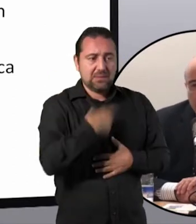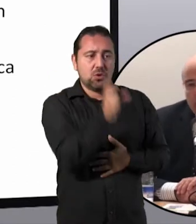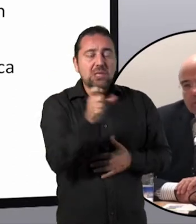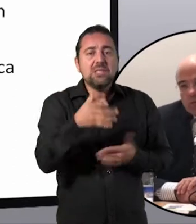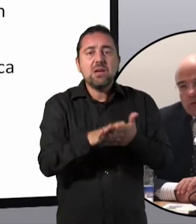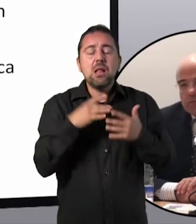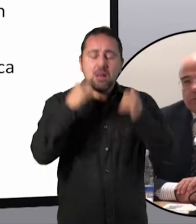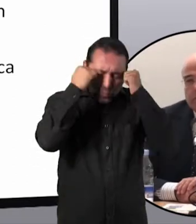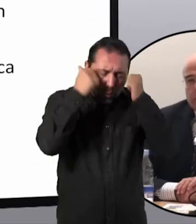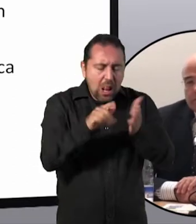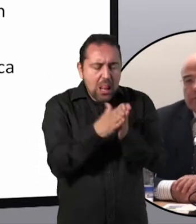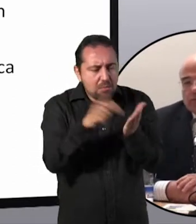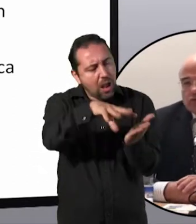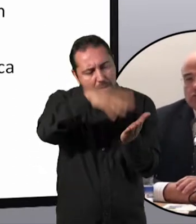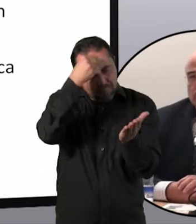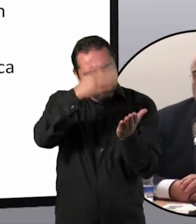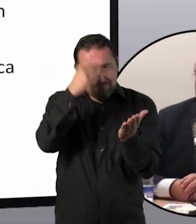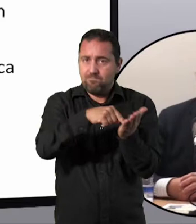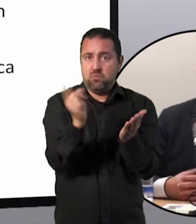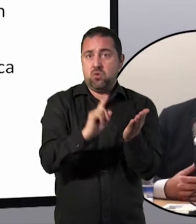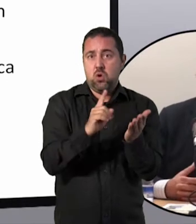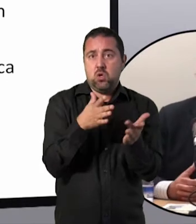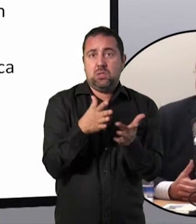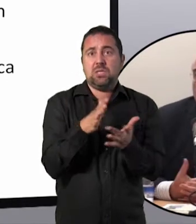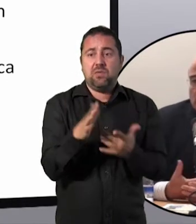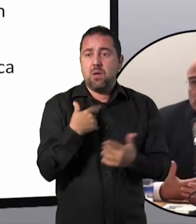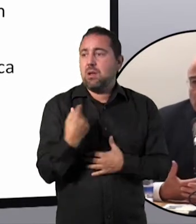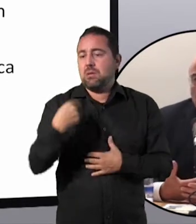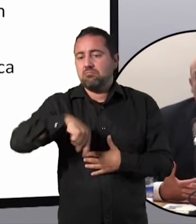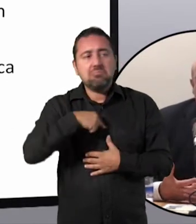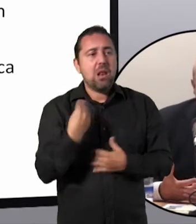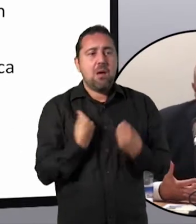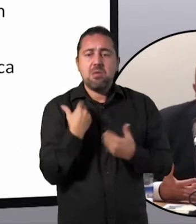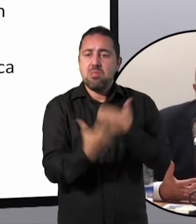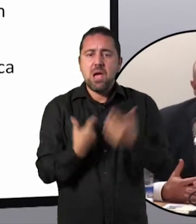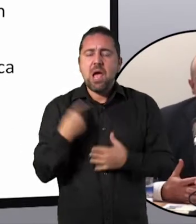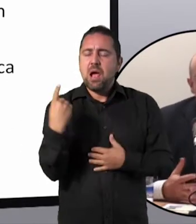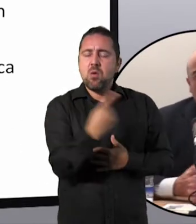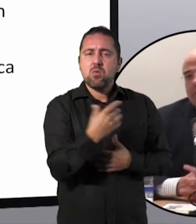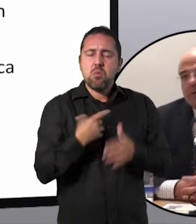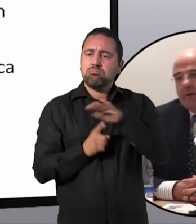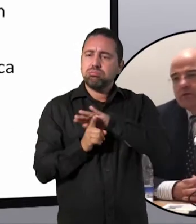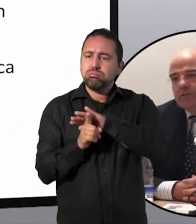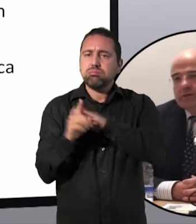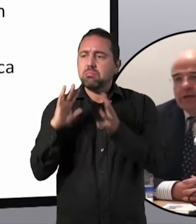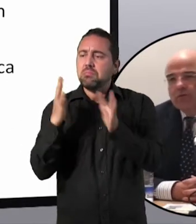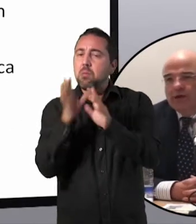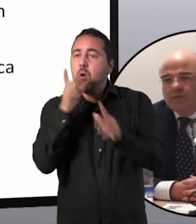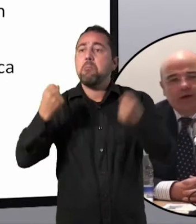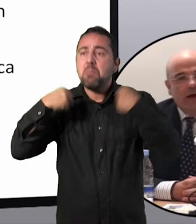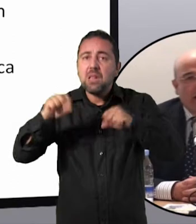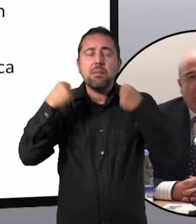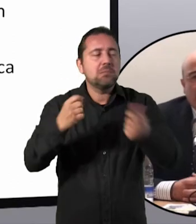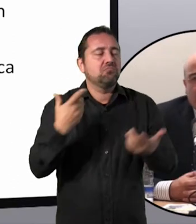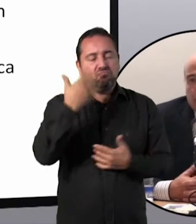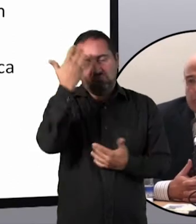esas que vamos nosotros desarrollando porque vamos practicando. No sé, vamos a pensar en